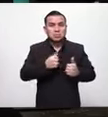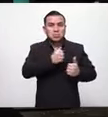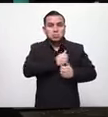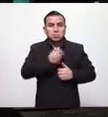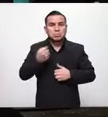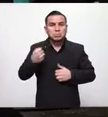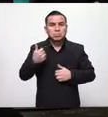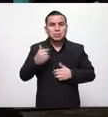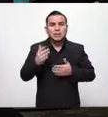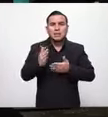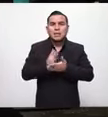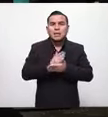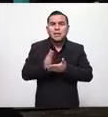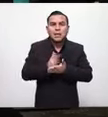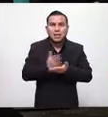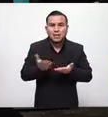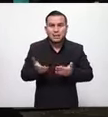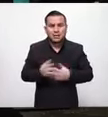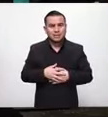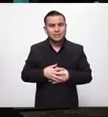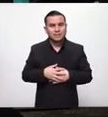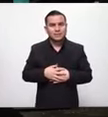policía no dijo absolutamente nada